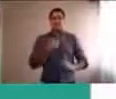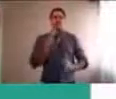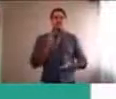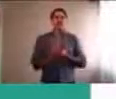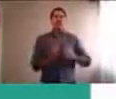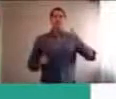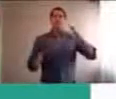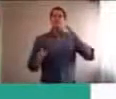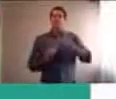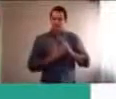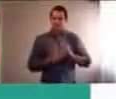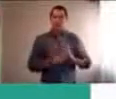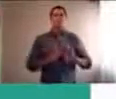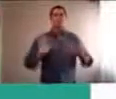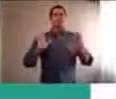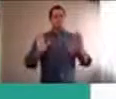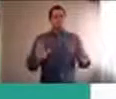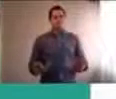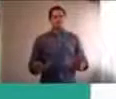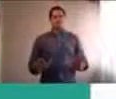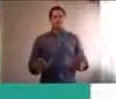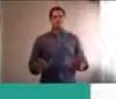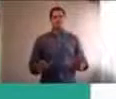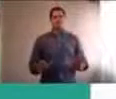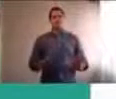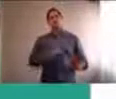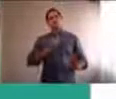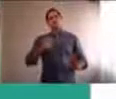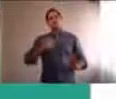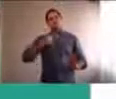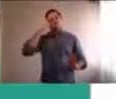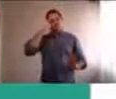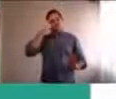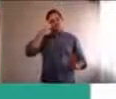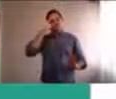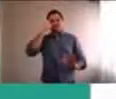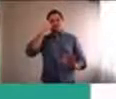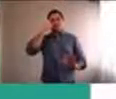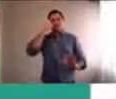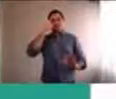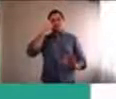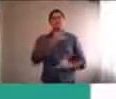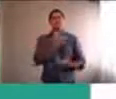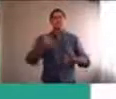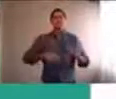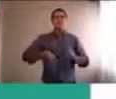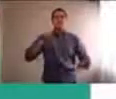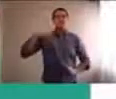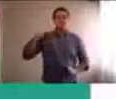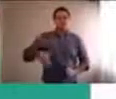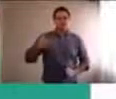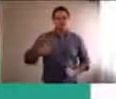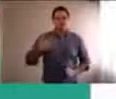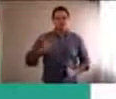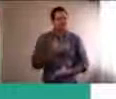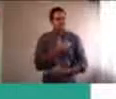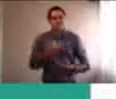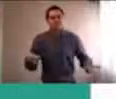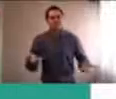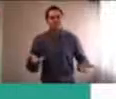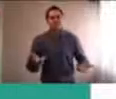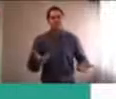diferentes y empezar a priorizar lo que realmente va a tener sentido y va a dejar un